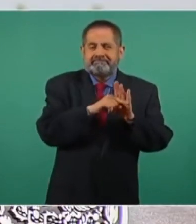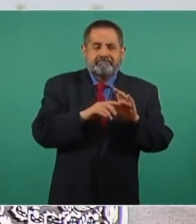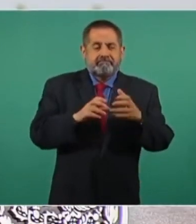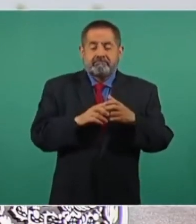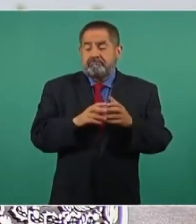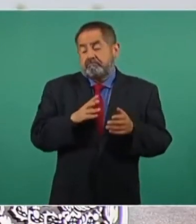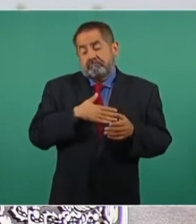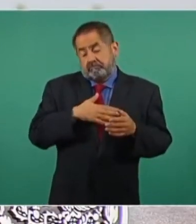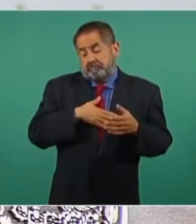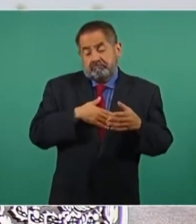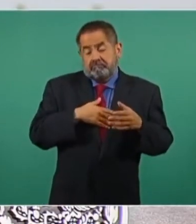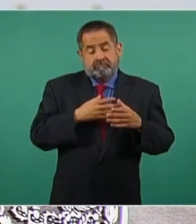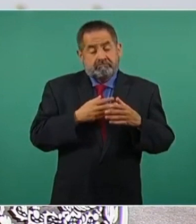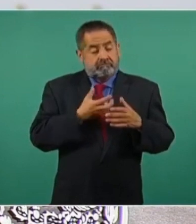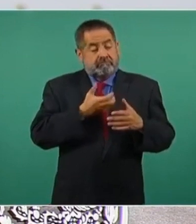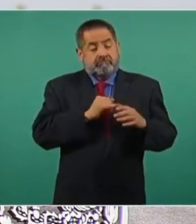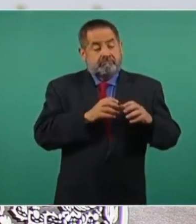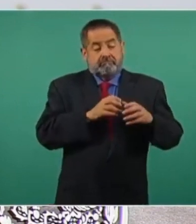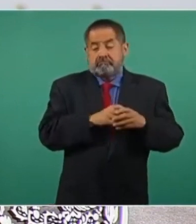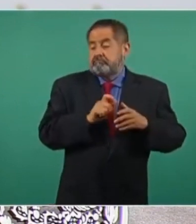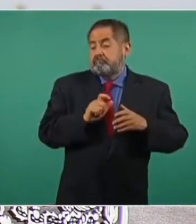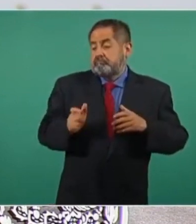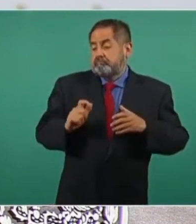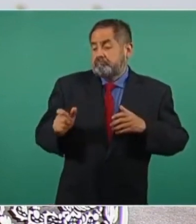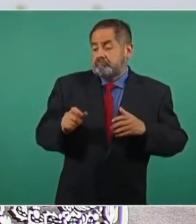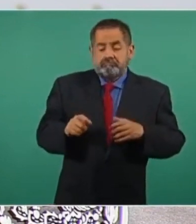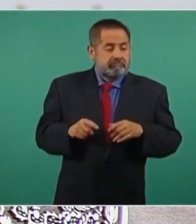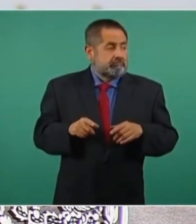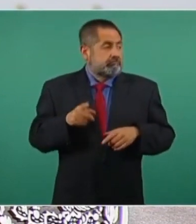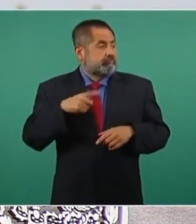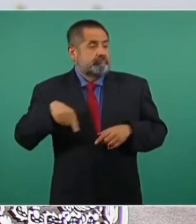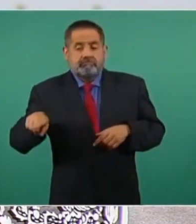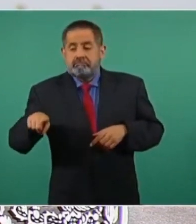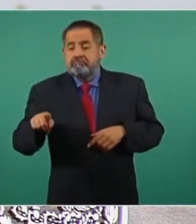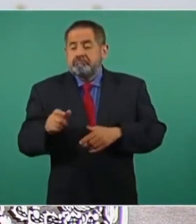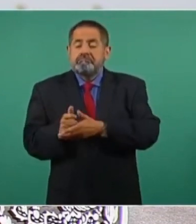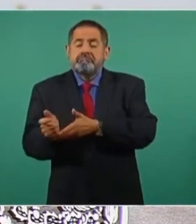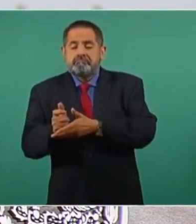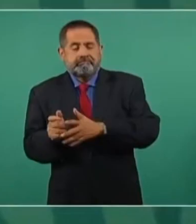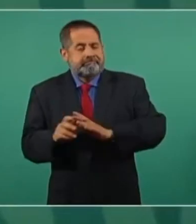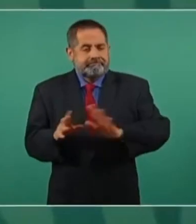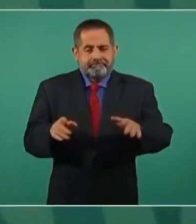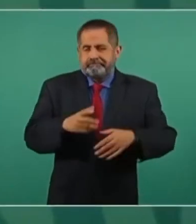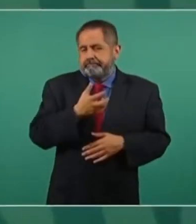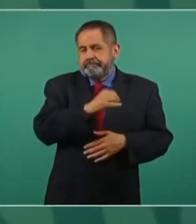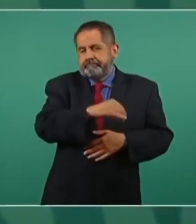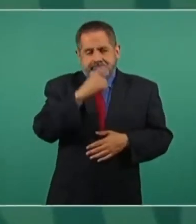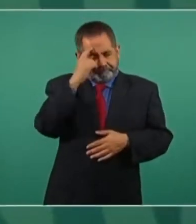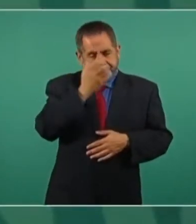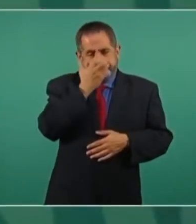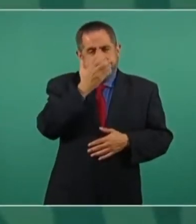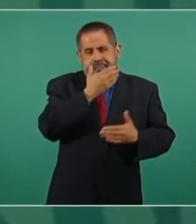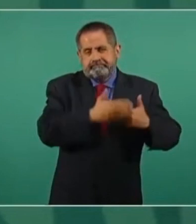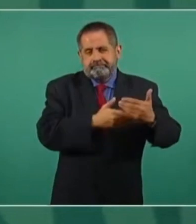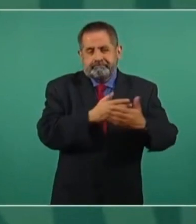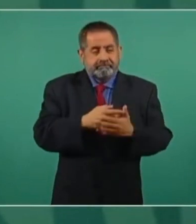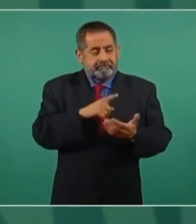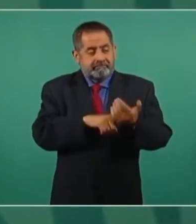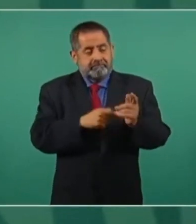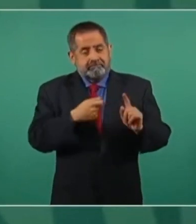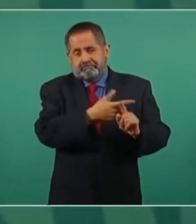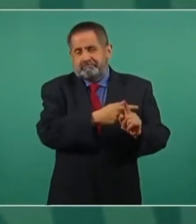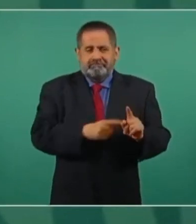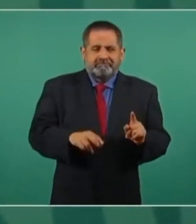muy conservador, racista,